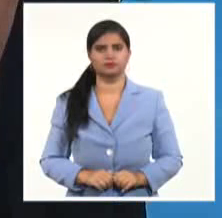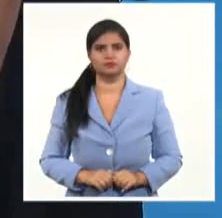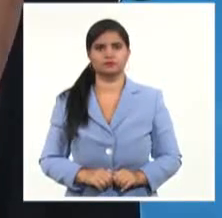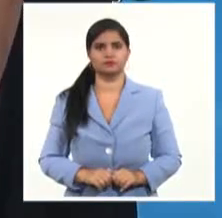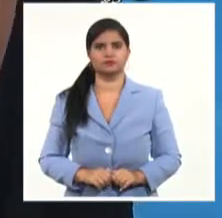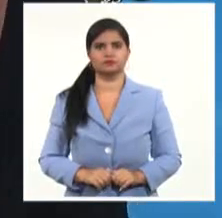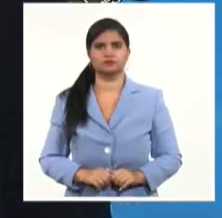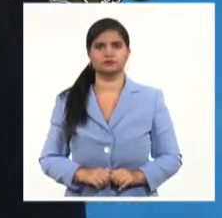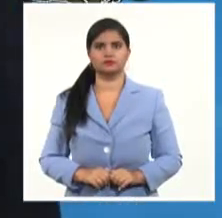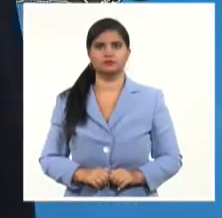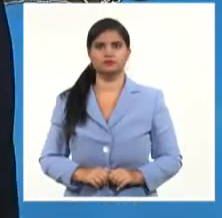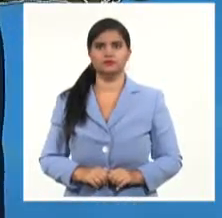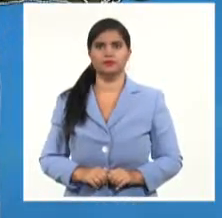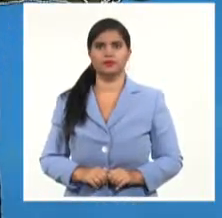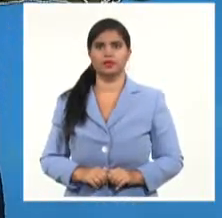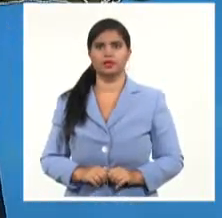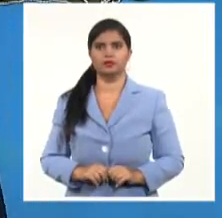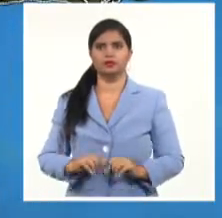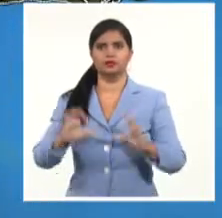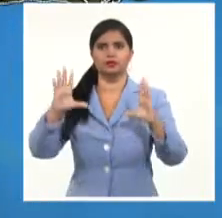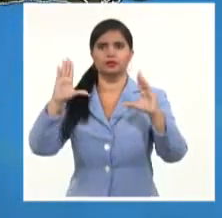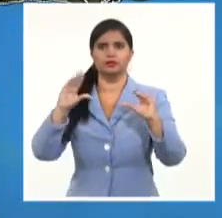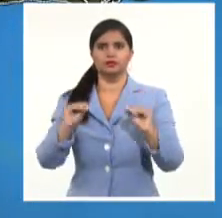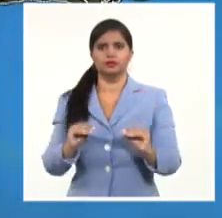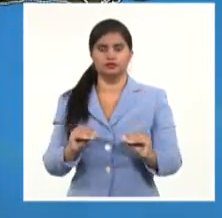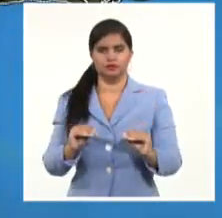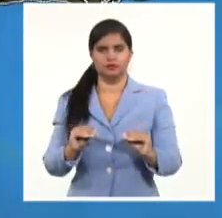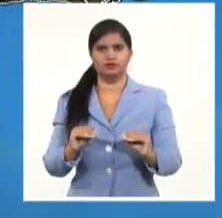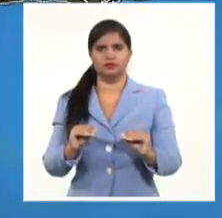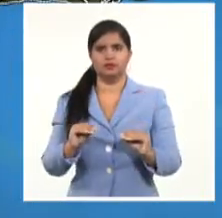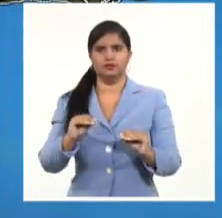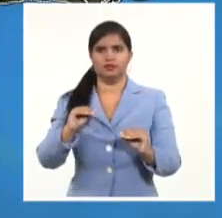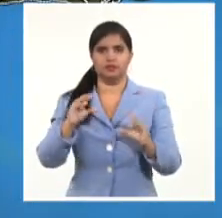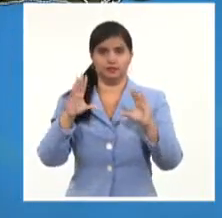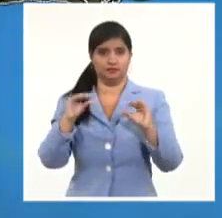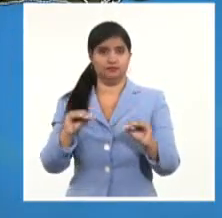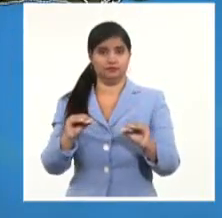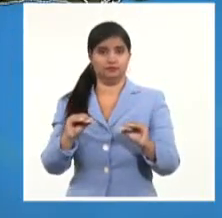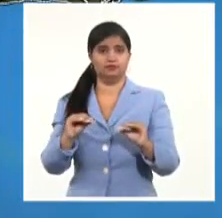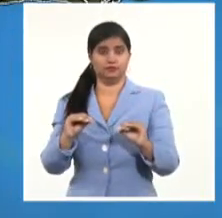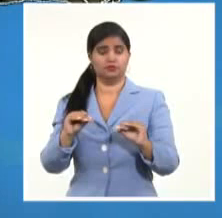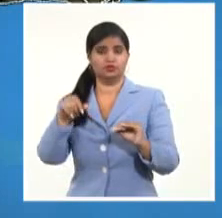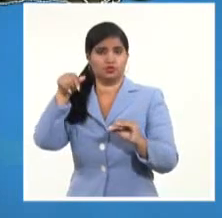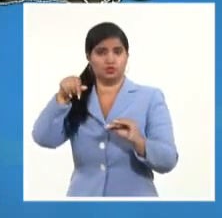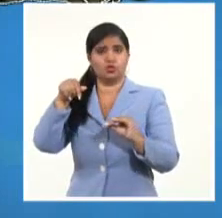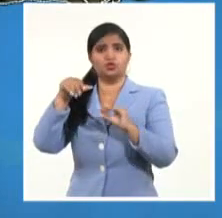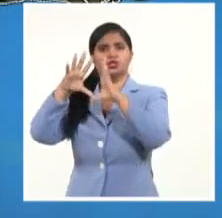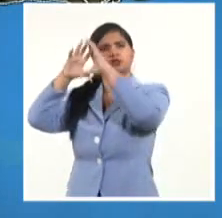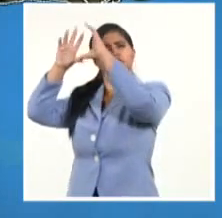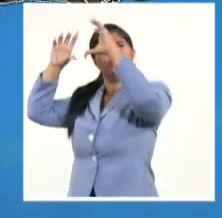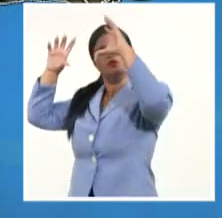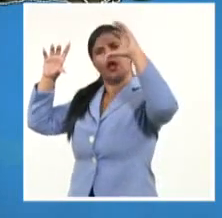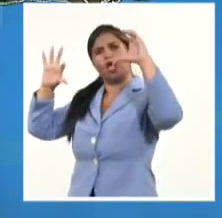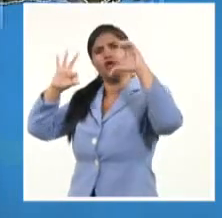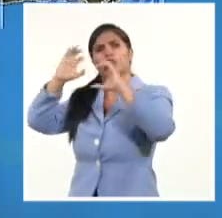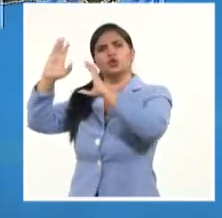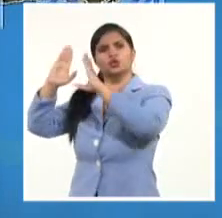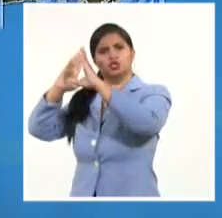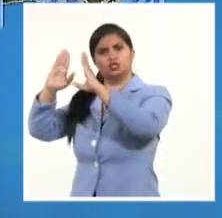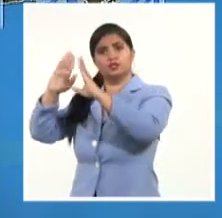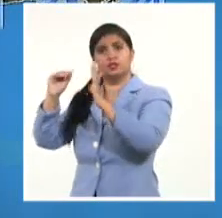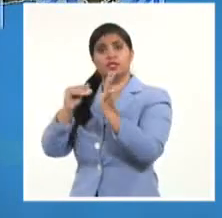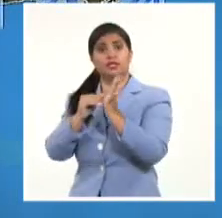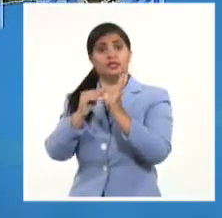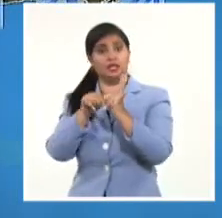nacional. En la noche estará con poca nubosidad en las regiones oriental y central, parcialmente nublado en el occidente del país. La tarde será